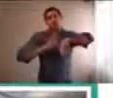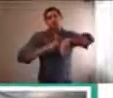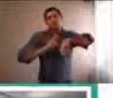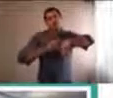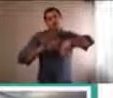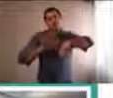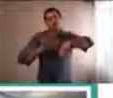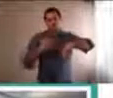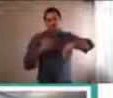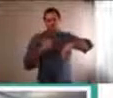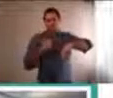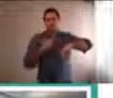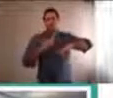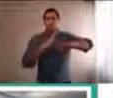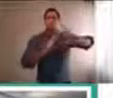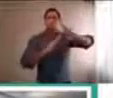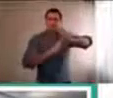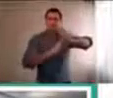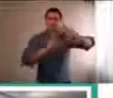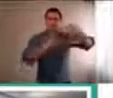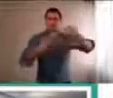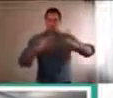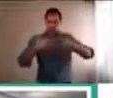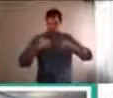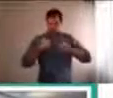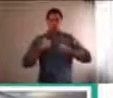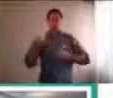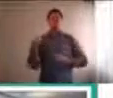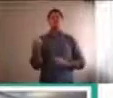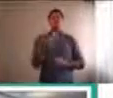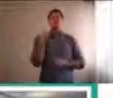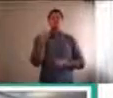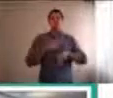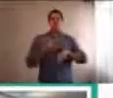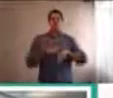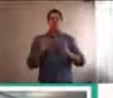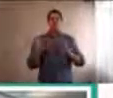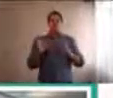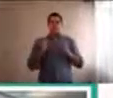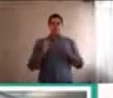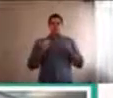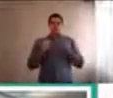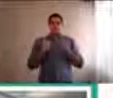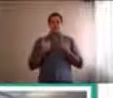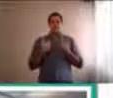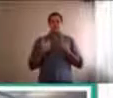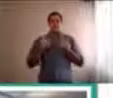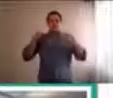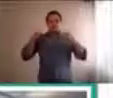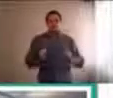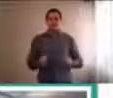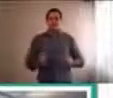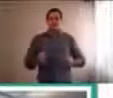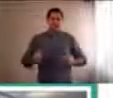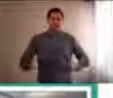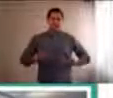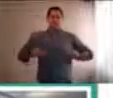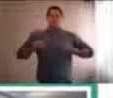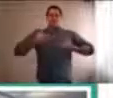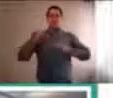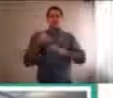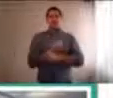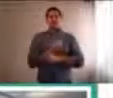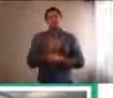nutrirnos. El poder recargar la energía, haciendo aunque sean cosas chiquititas, pero haciendo cosas que nos hacen sentir bien,